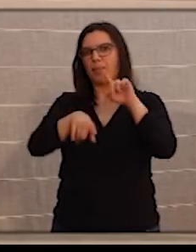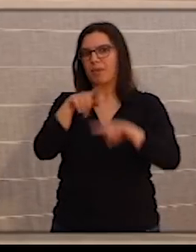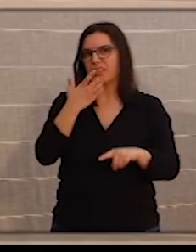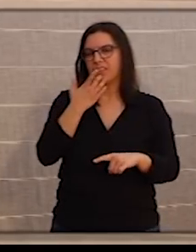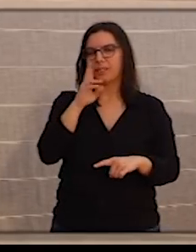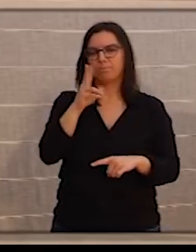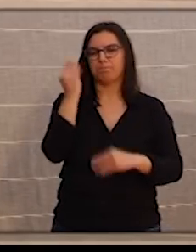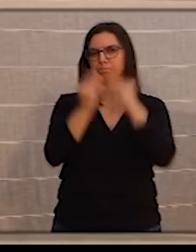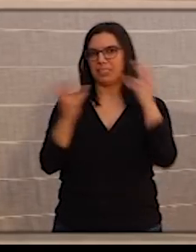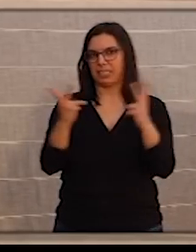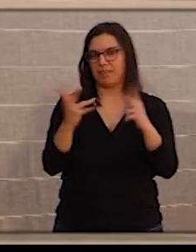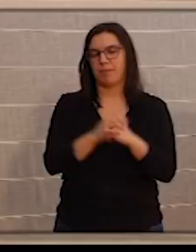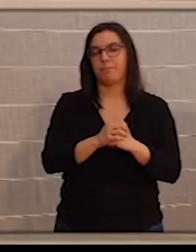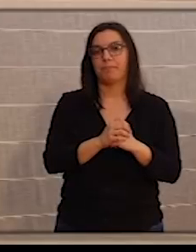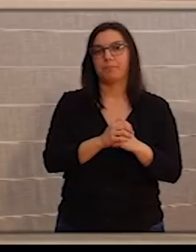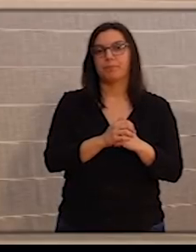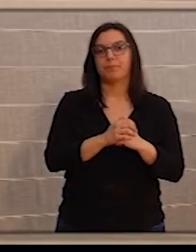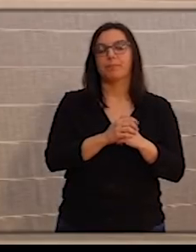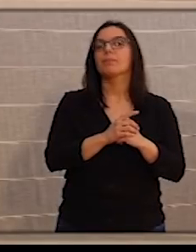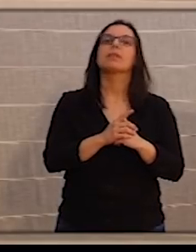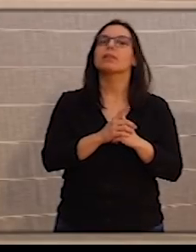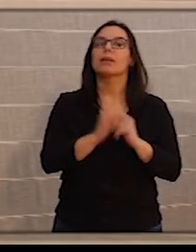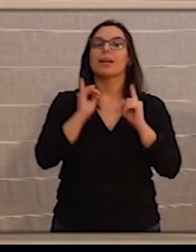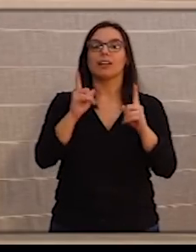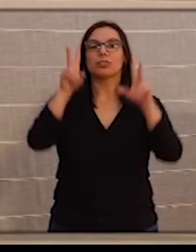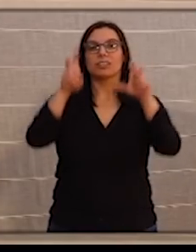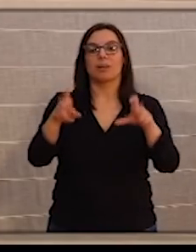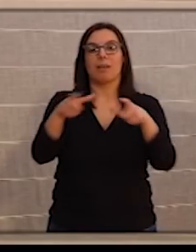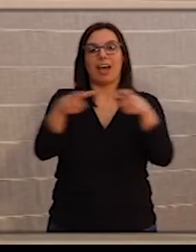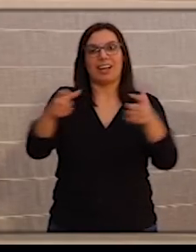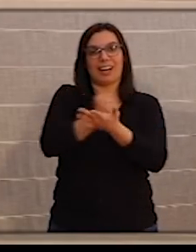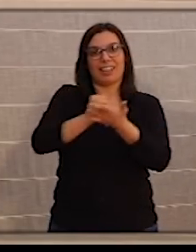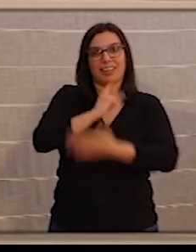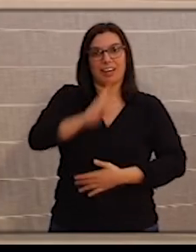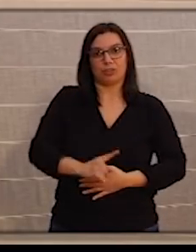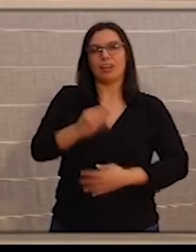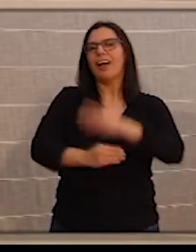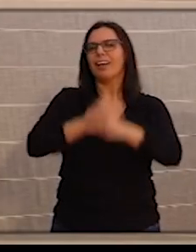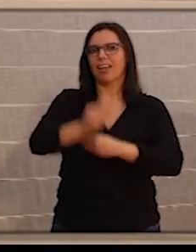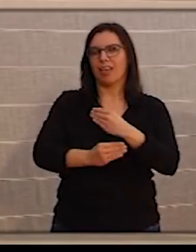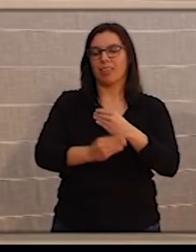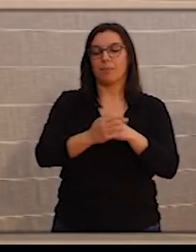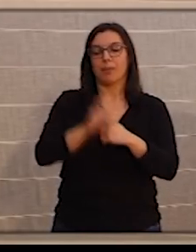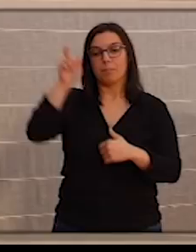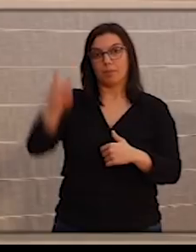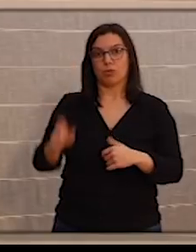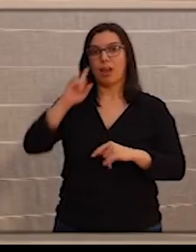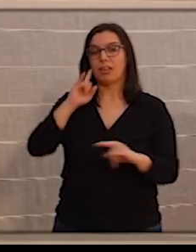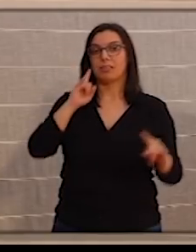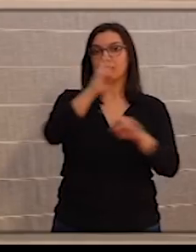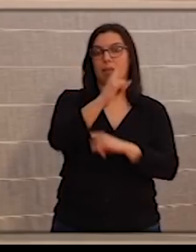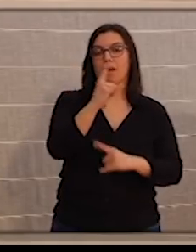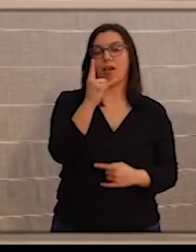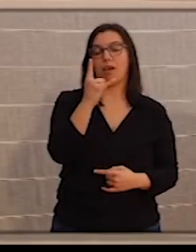del RECIL, es decir, la receta electrónica, lo que se hace es el paciente llama por teléfono,